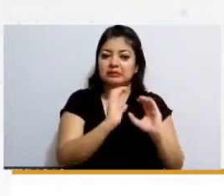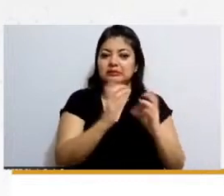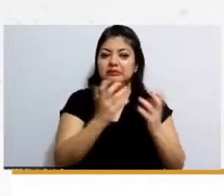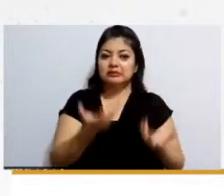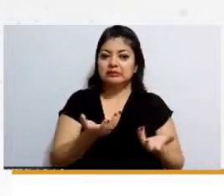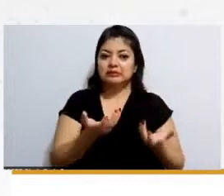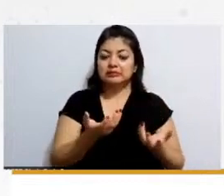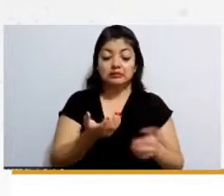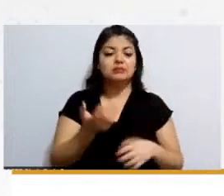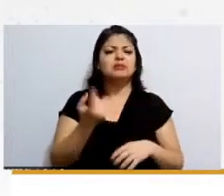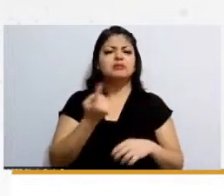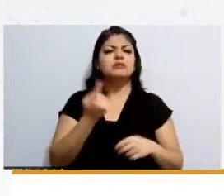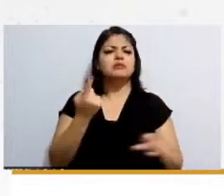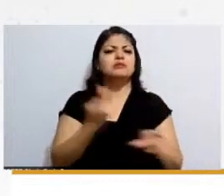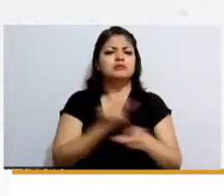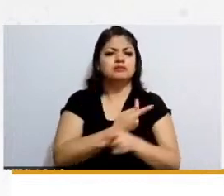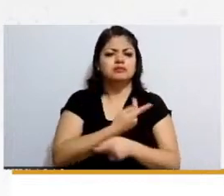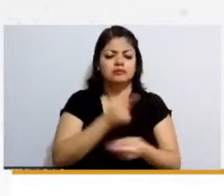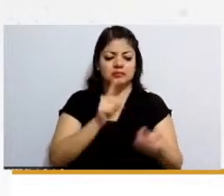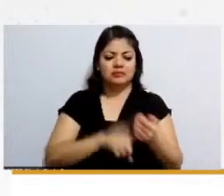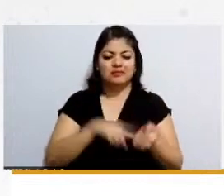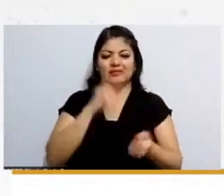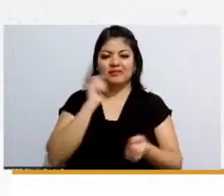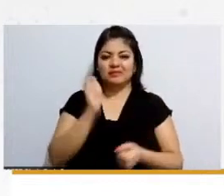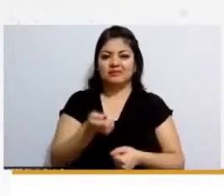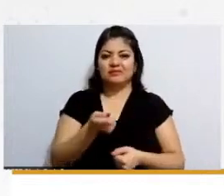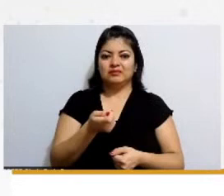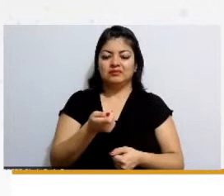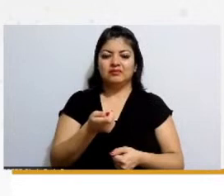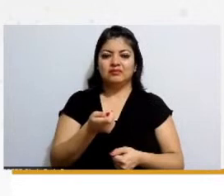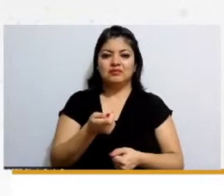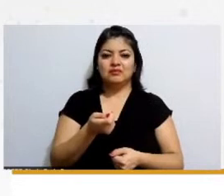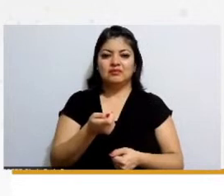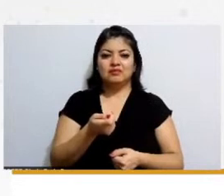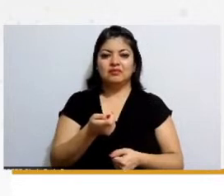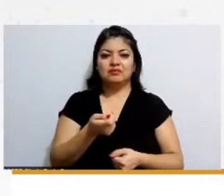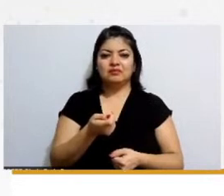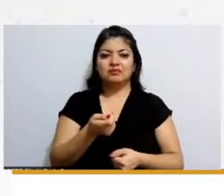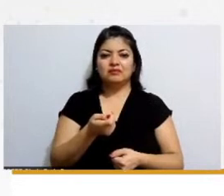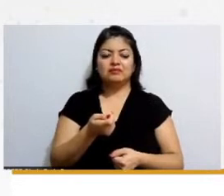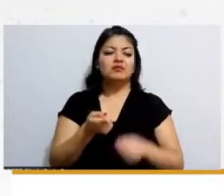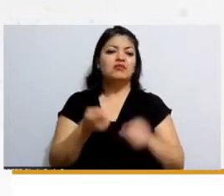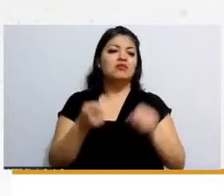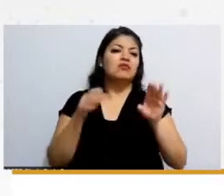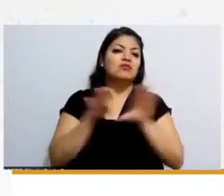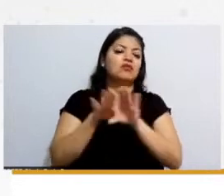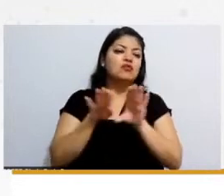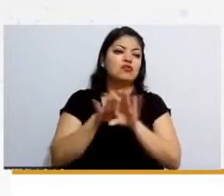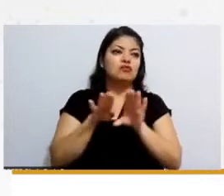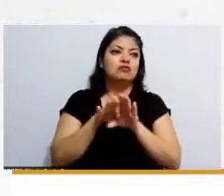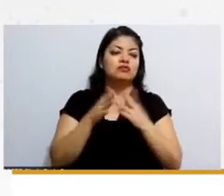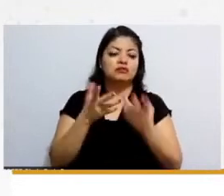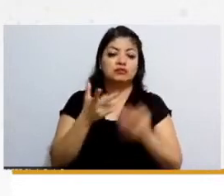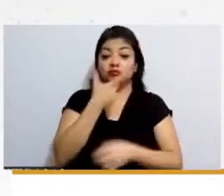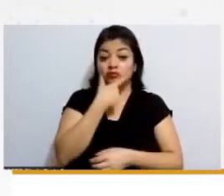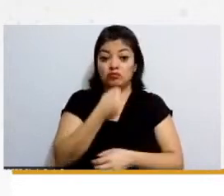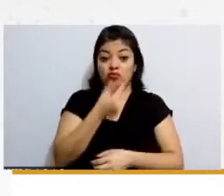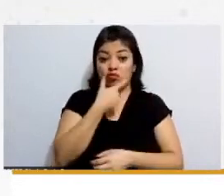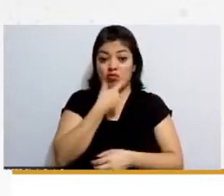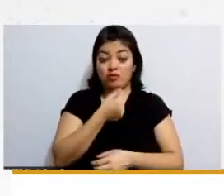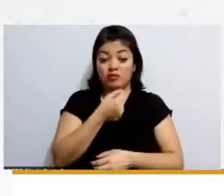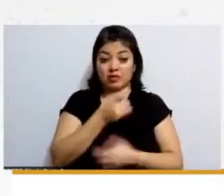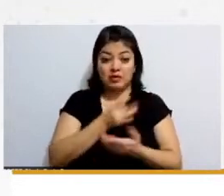qué es lo que estaba pasando? una violación no solamente a los al hombre por esta